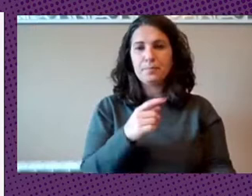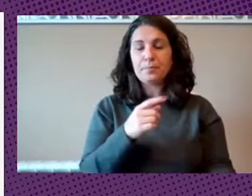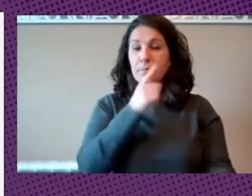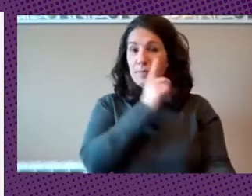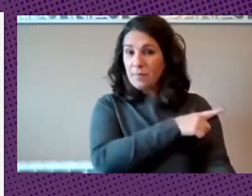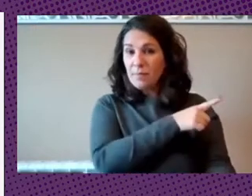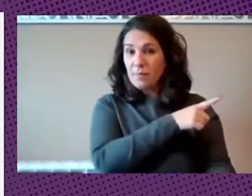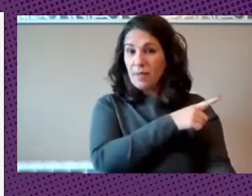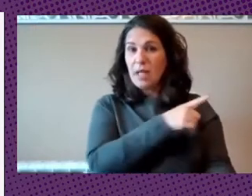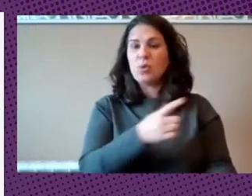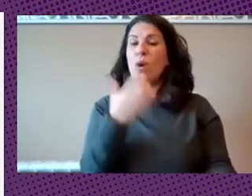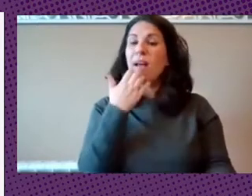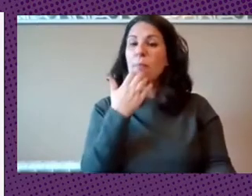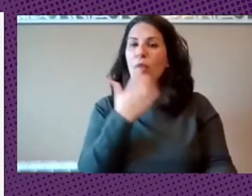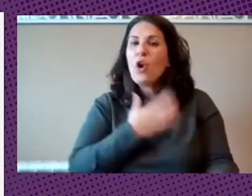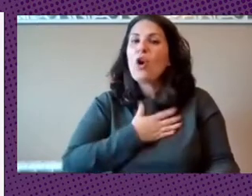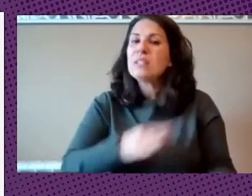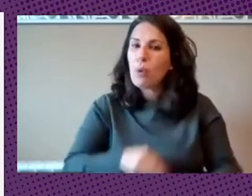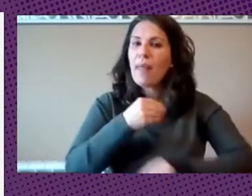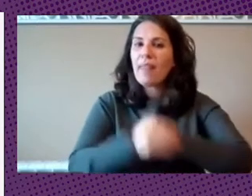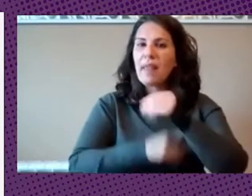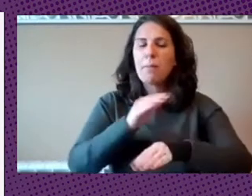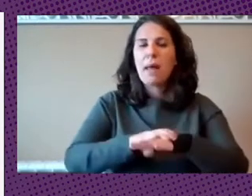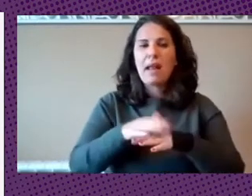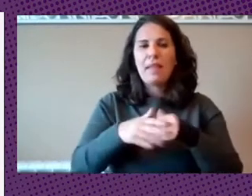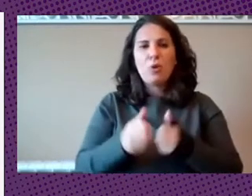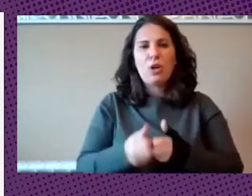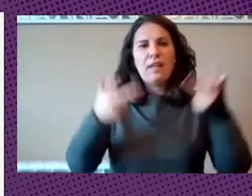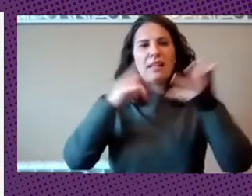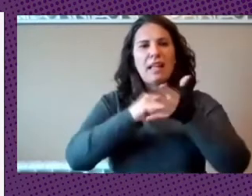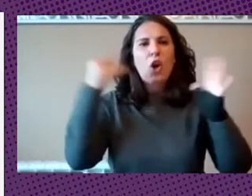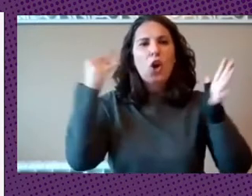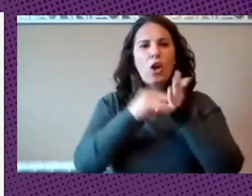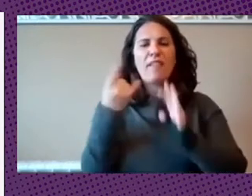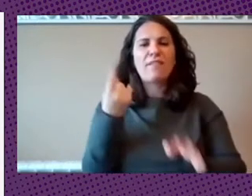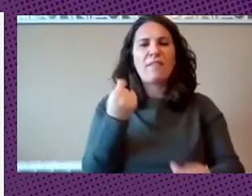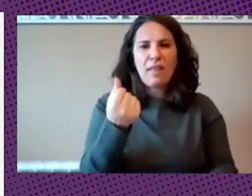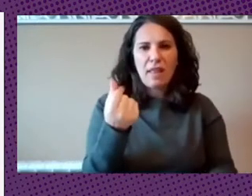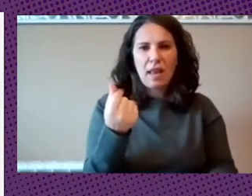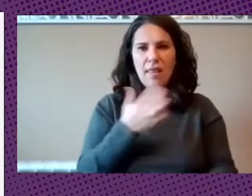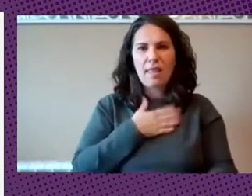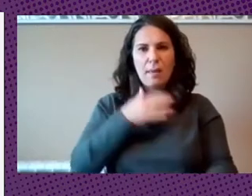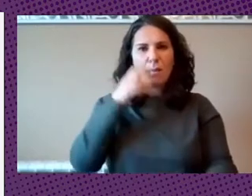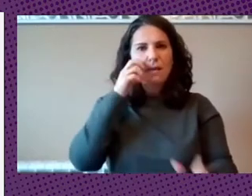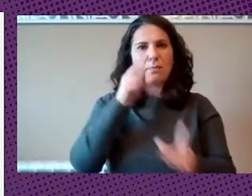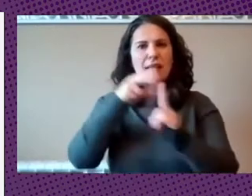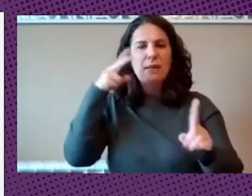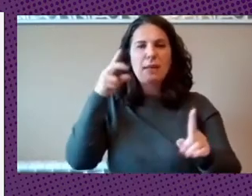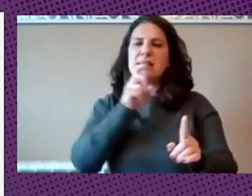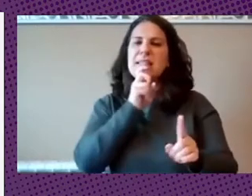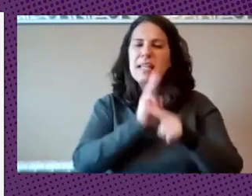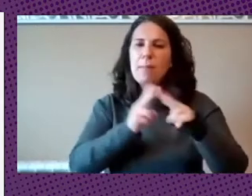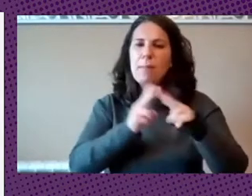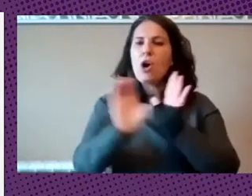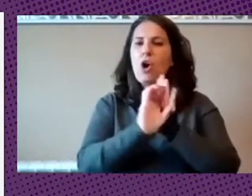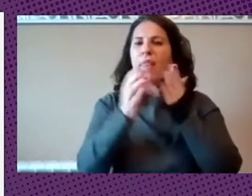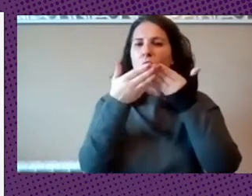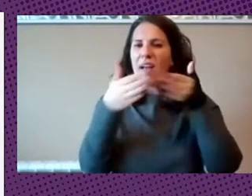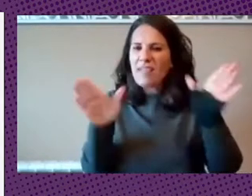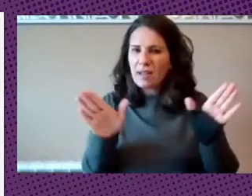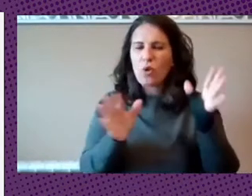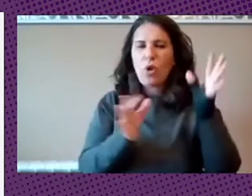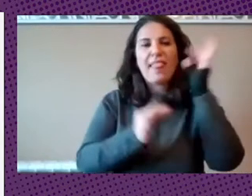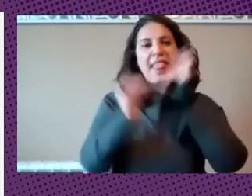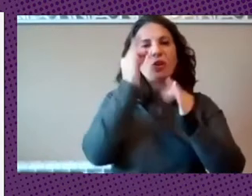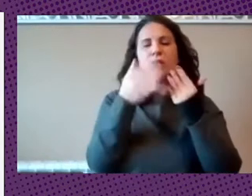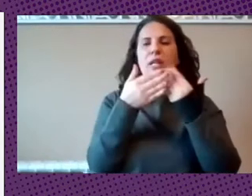democratizar la tecnología financiera desde una perspectiva de código abierto desde una perspectiva de datos